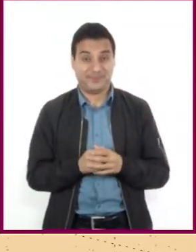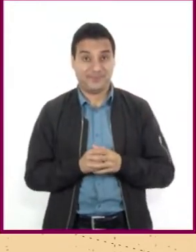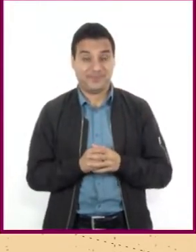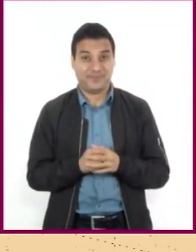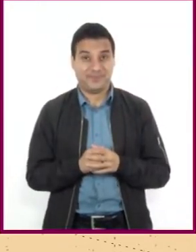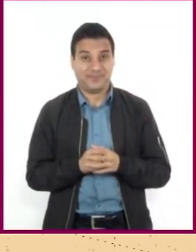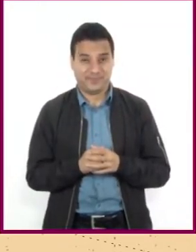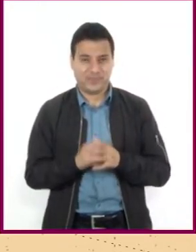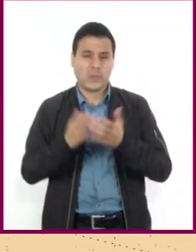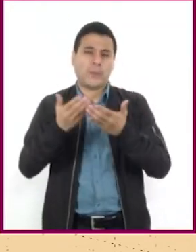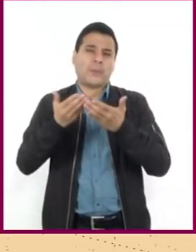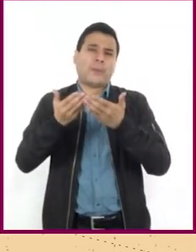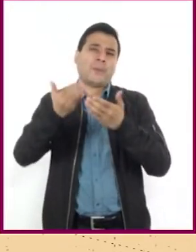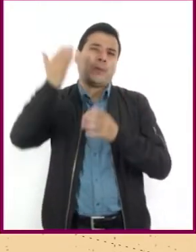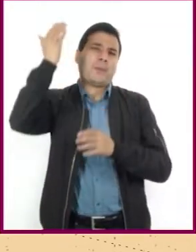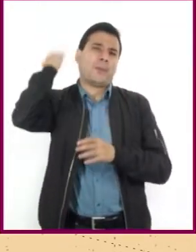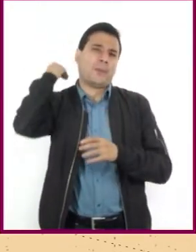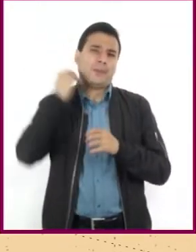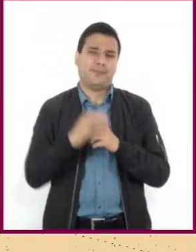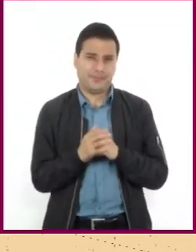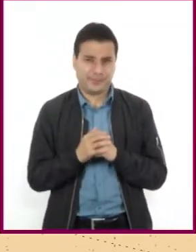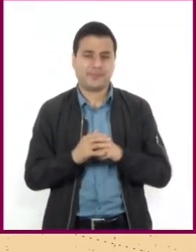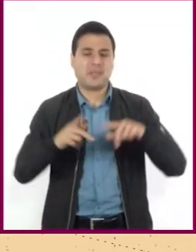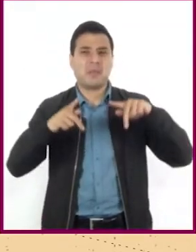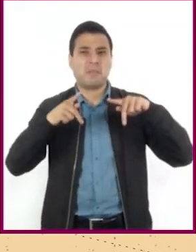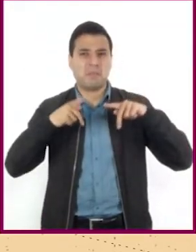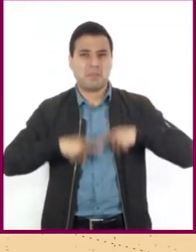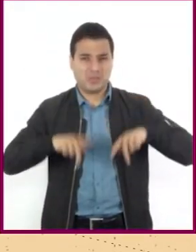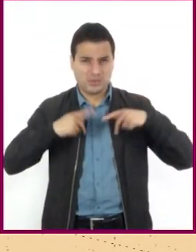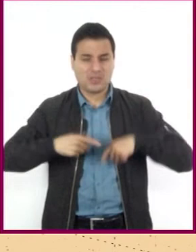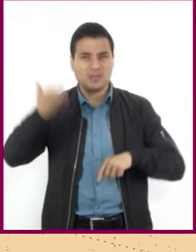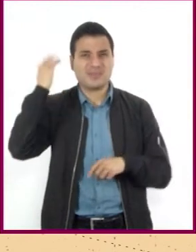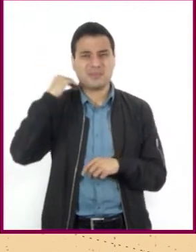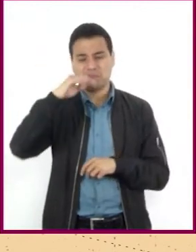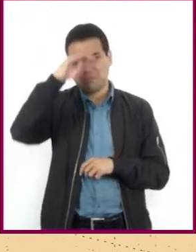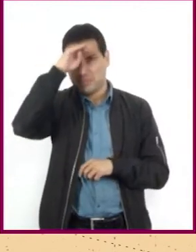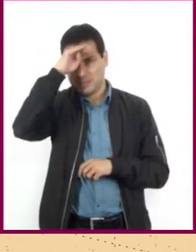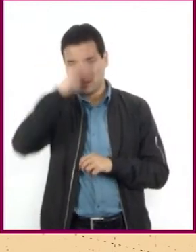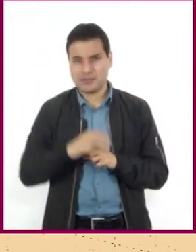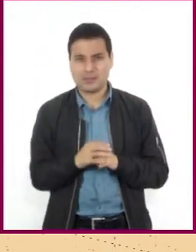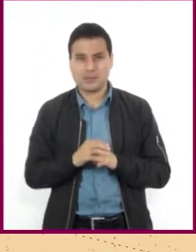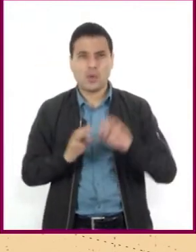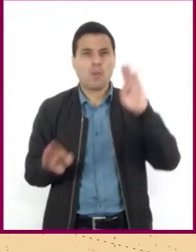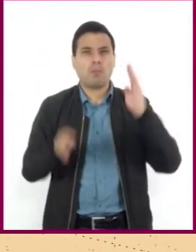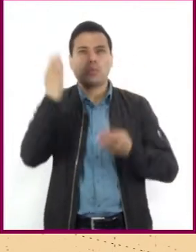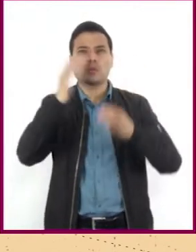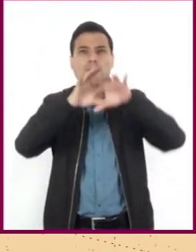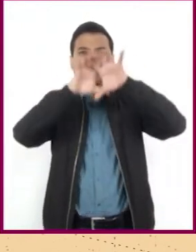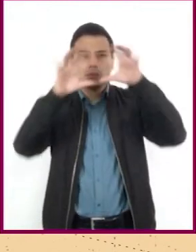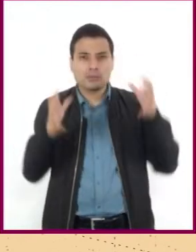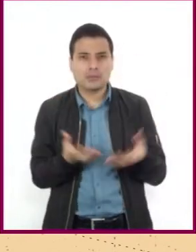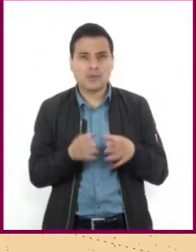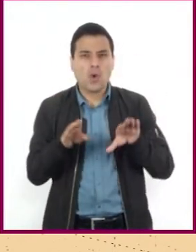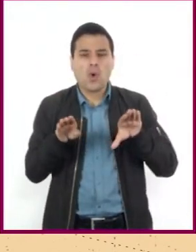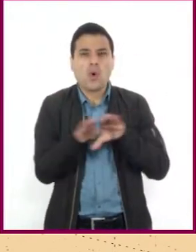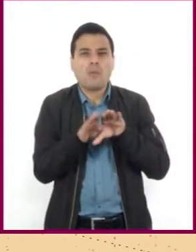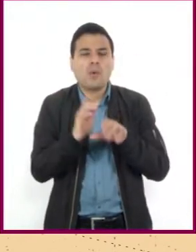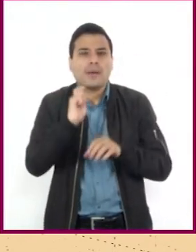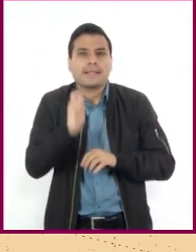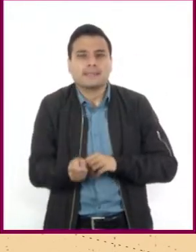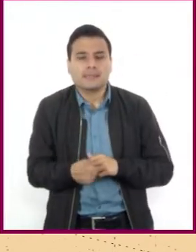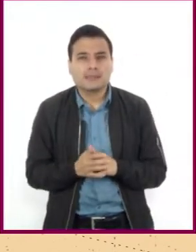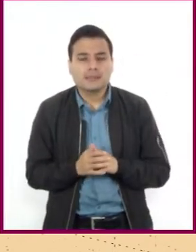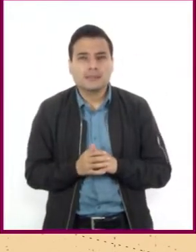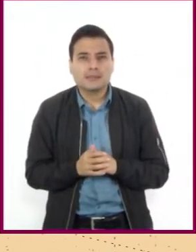Hace muchos años, las personas también se preguntaban cómo era el mundo en el que vivían y en la búsqueda por